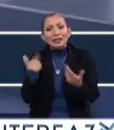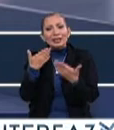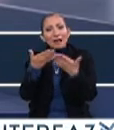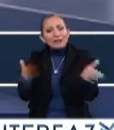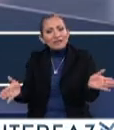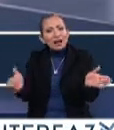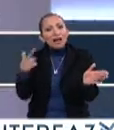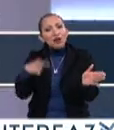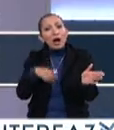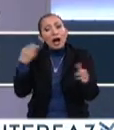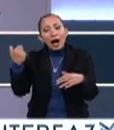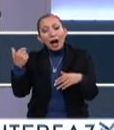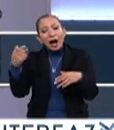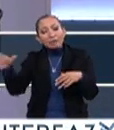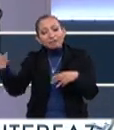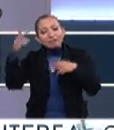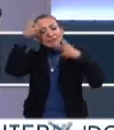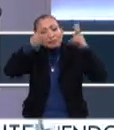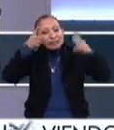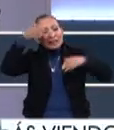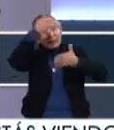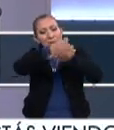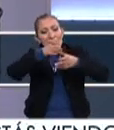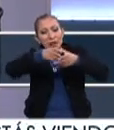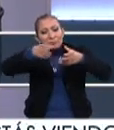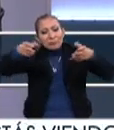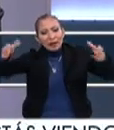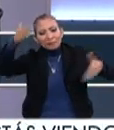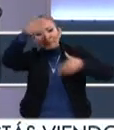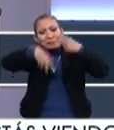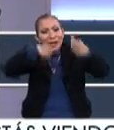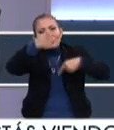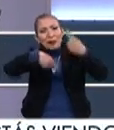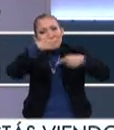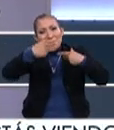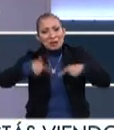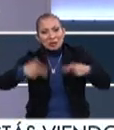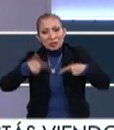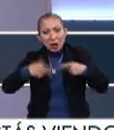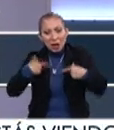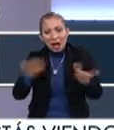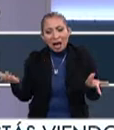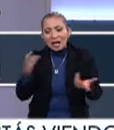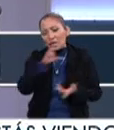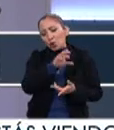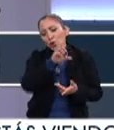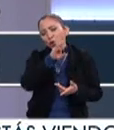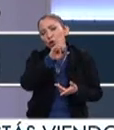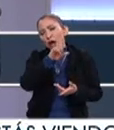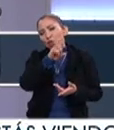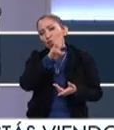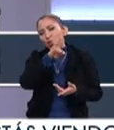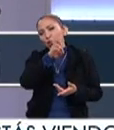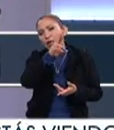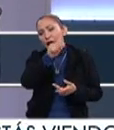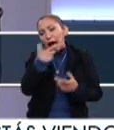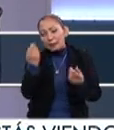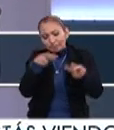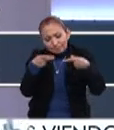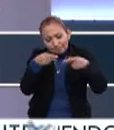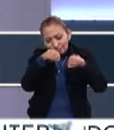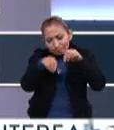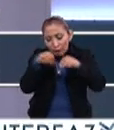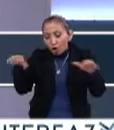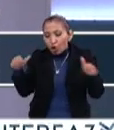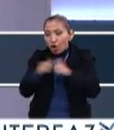el Abierto creo que hay hasta números de visitantes que se incrementan, y pues la curadoría que se hizo ahí es una curadoría de la